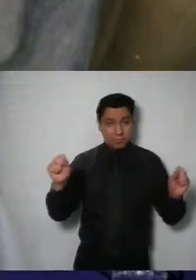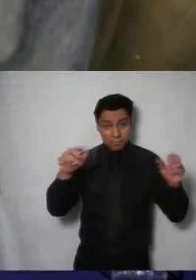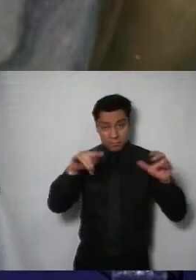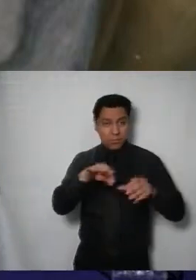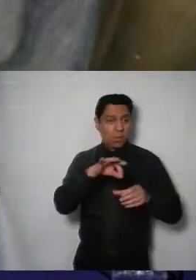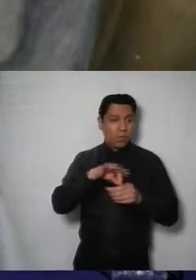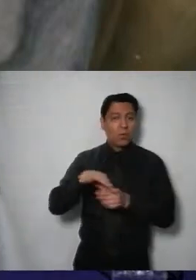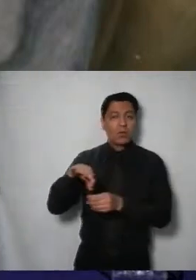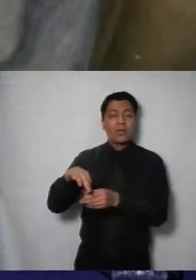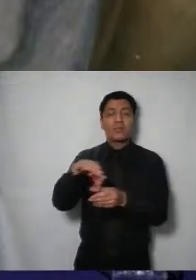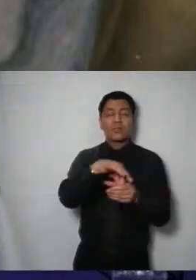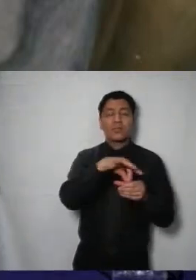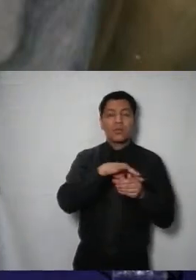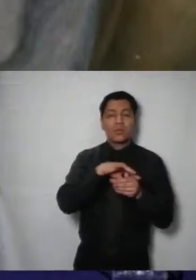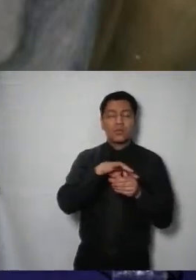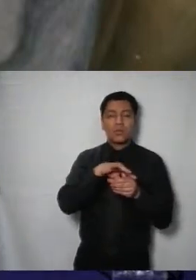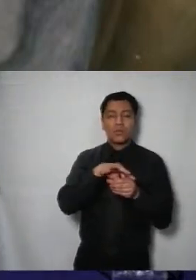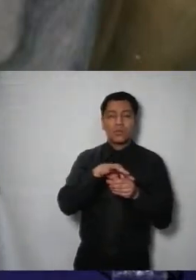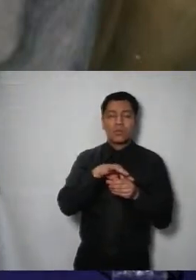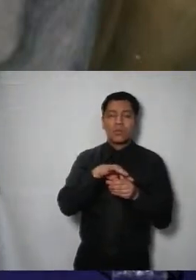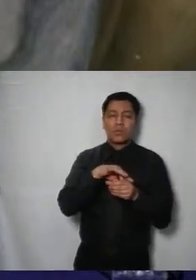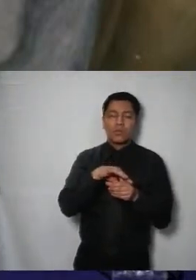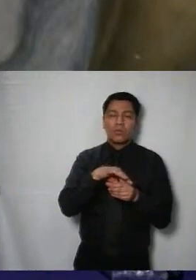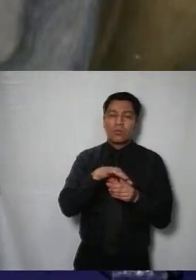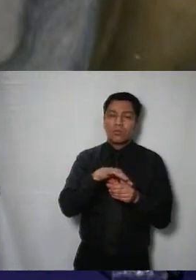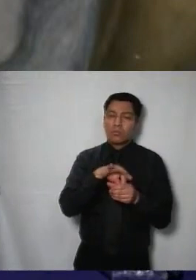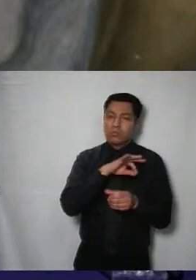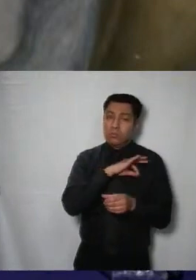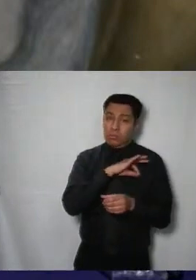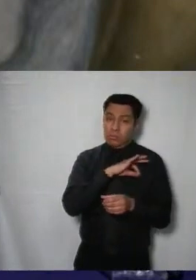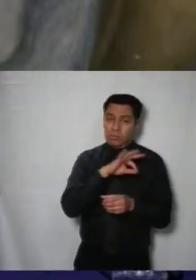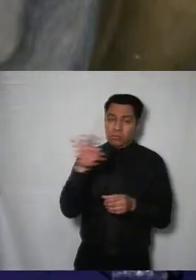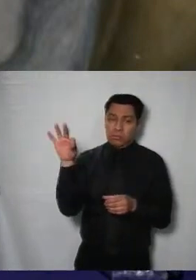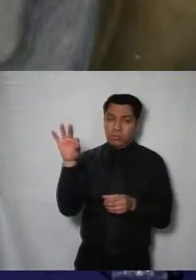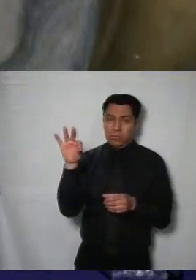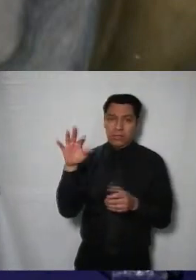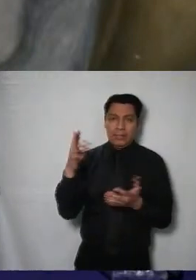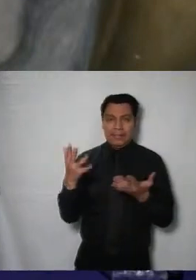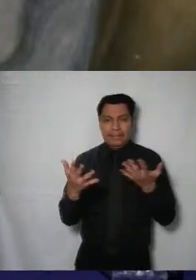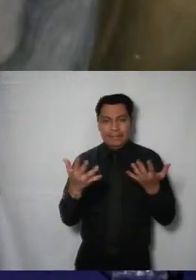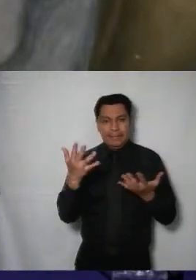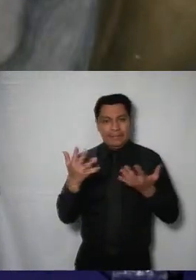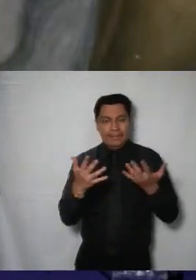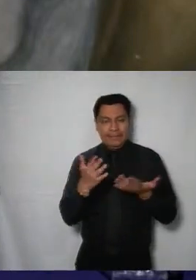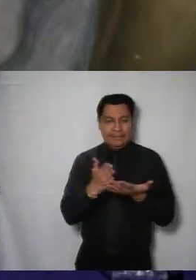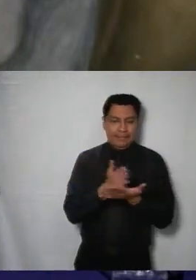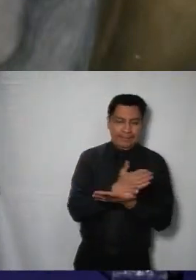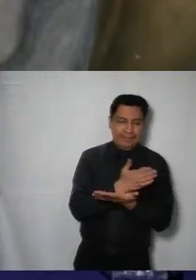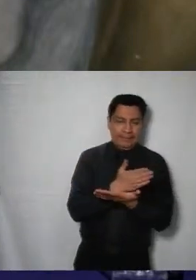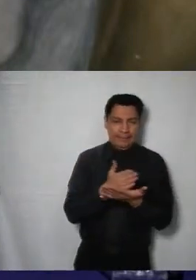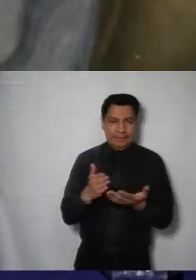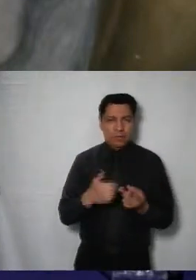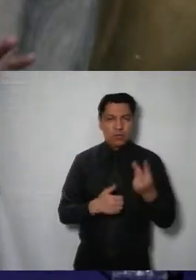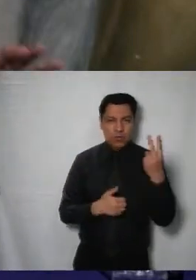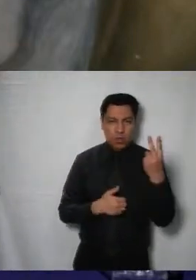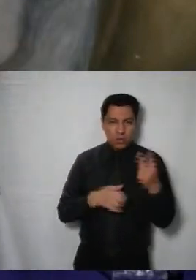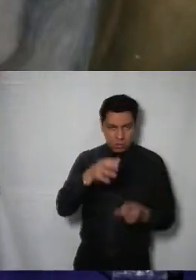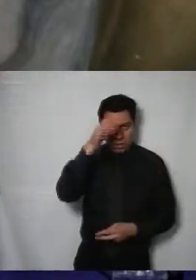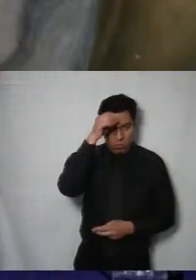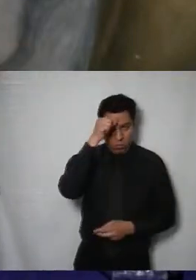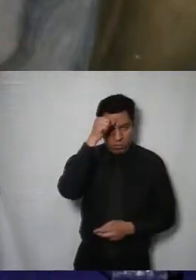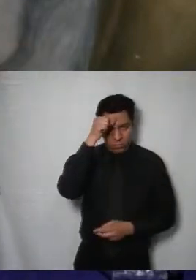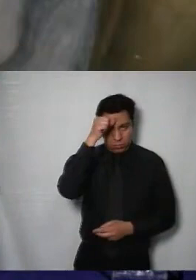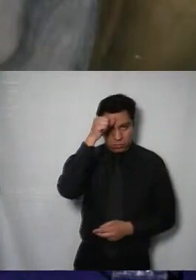la votación en este bloque o en este sentido se encuentra dividida ya que hay dos personas comisionadas